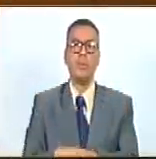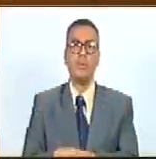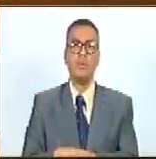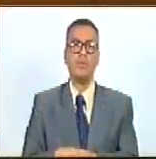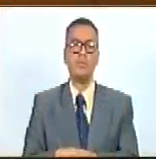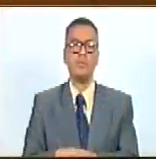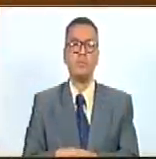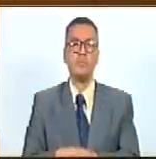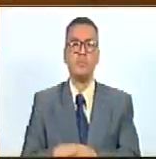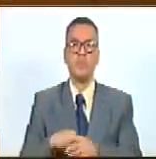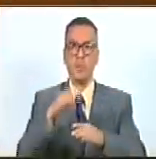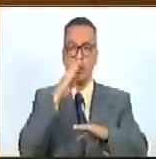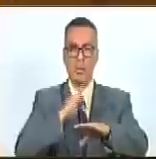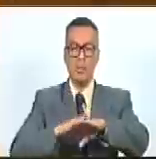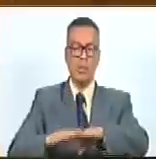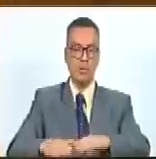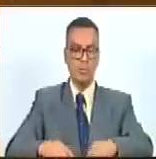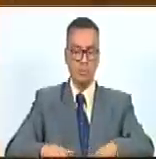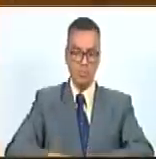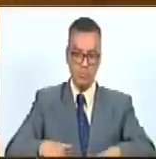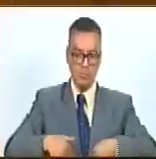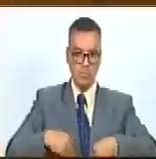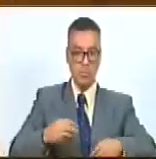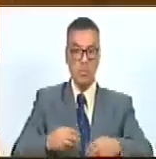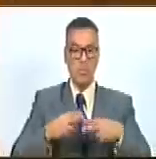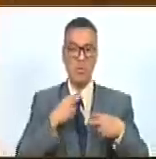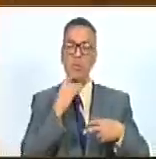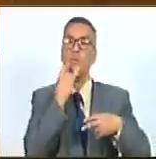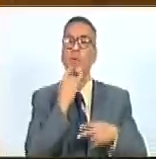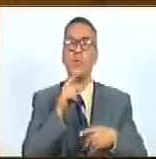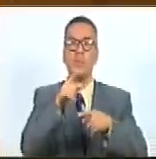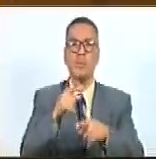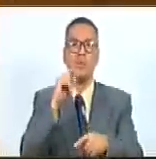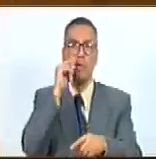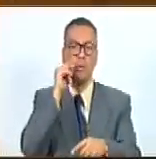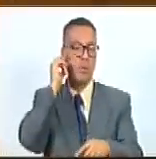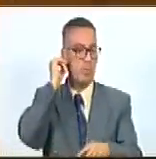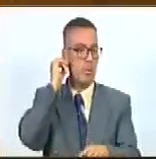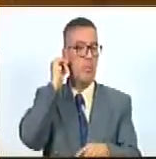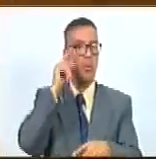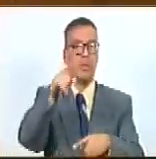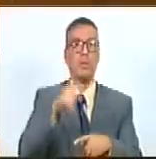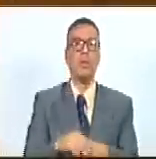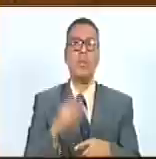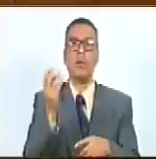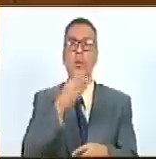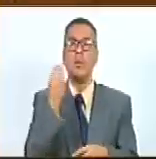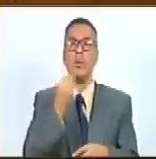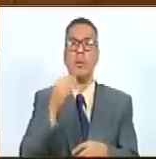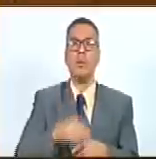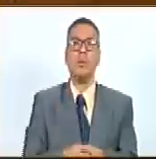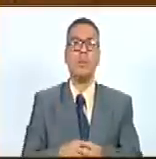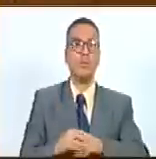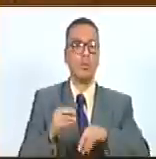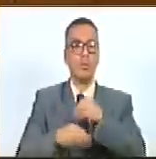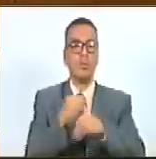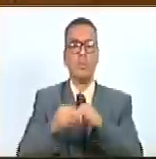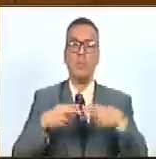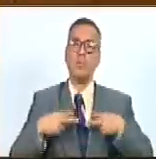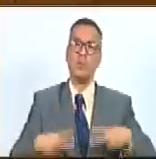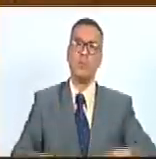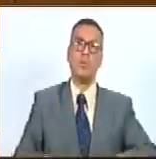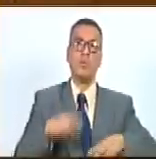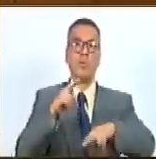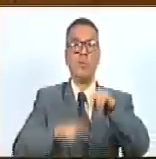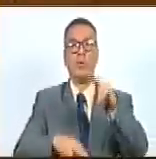la honradez el ímpetu valentía y ardía de las mujeres y hombres y jóvenes que apostaron su vida por